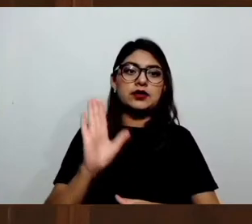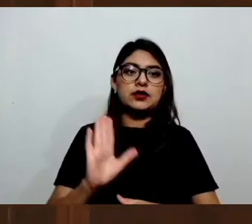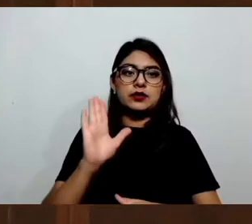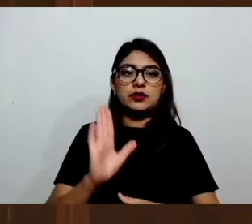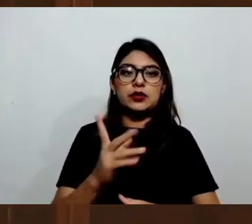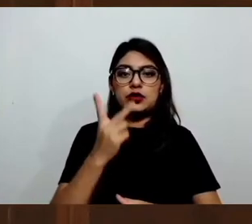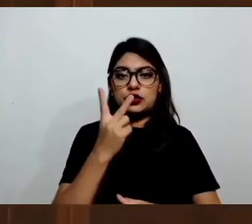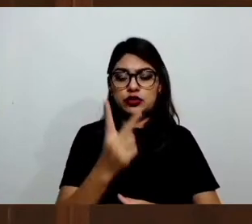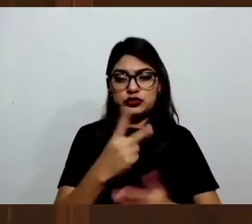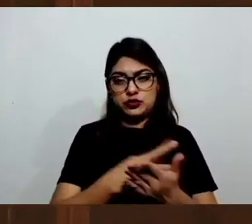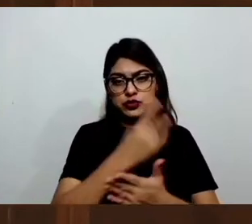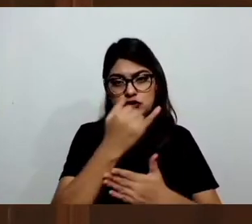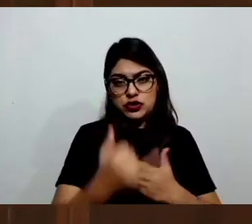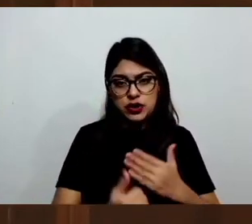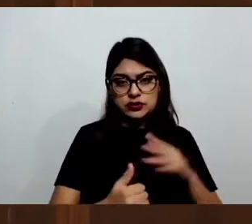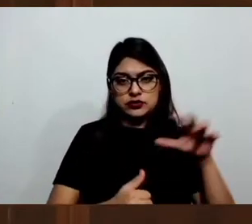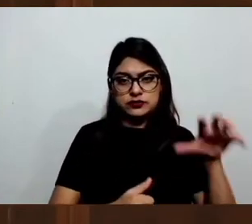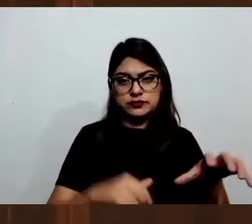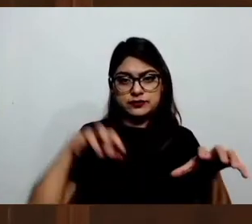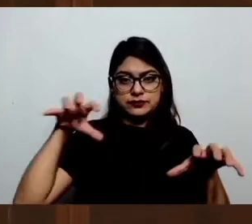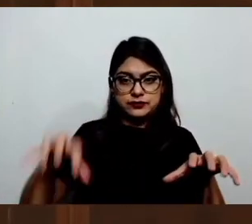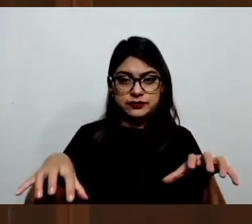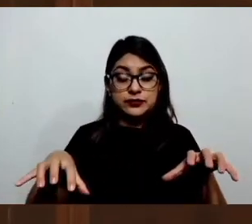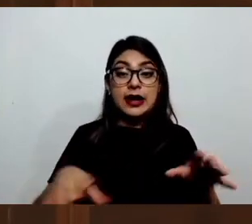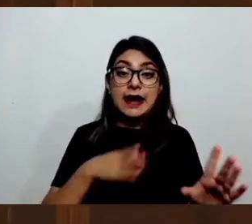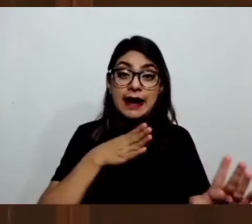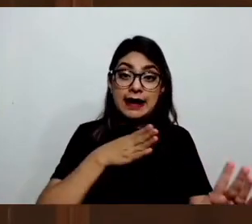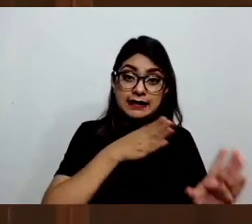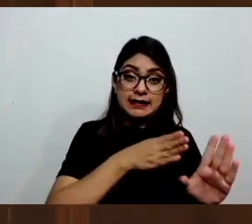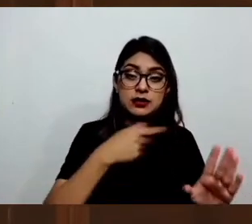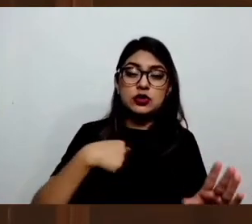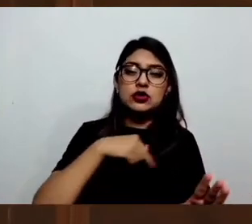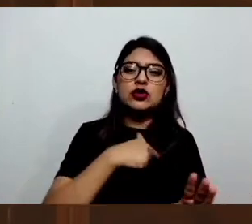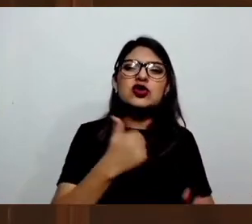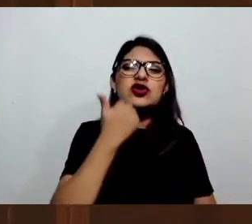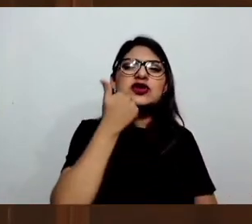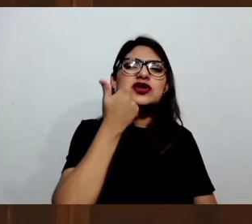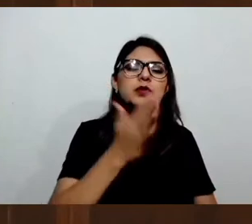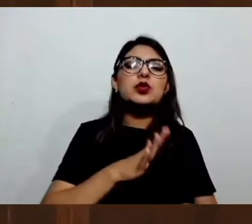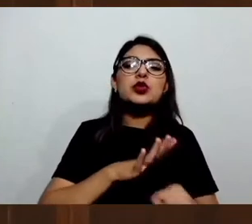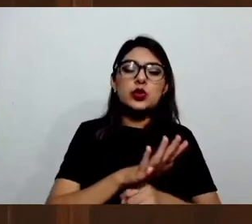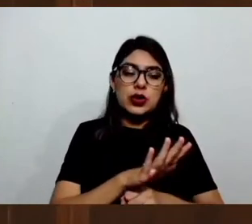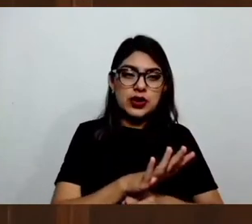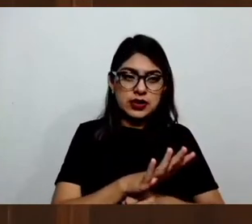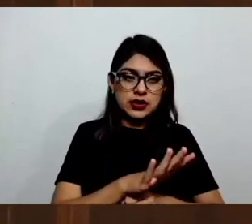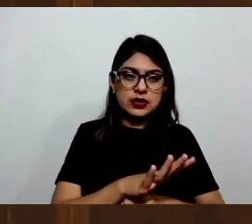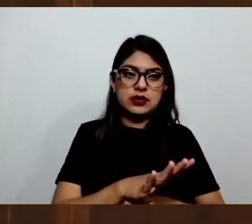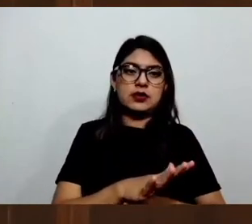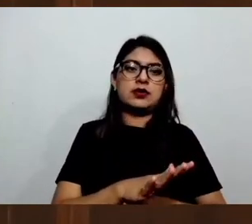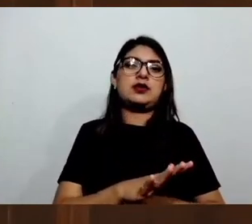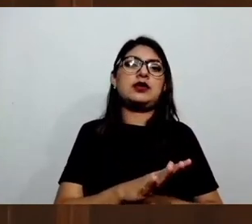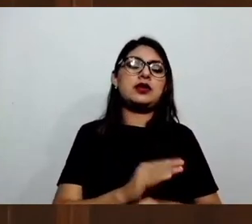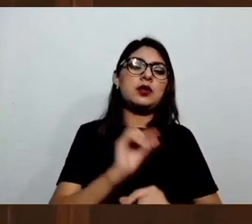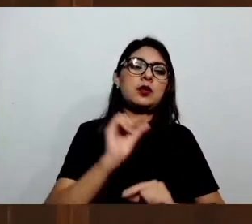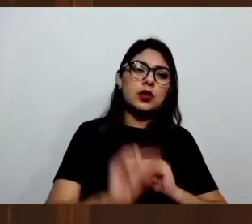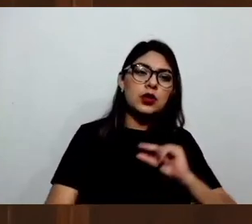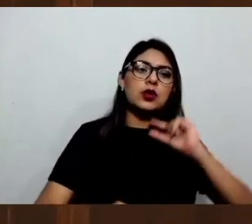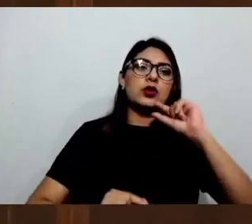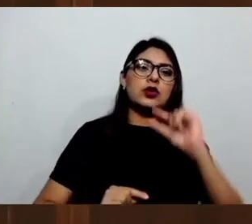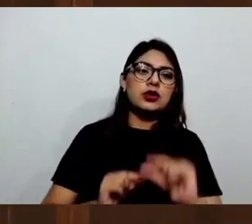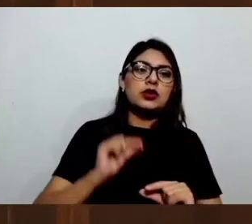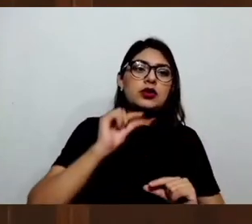proyecto lo que nosotros queremos es desde luego ir avanzando en la transformación,